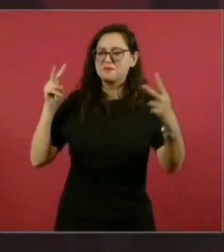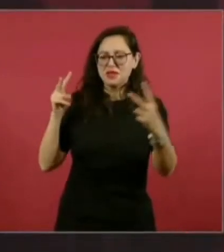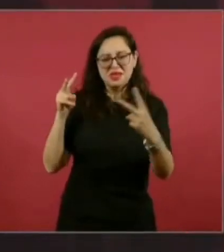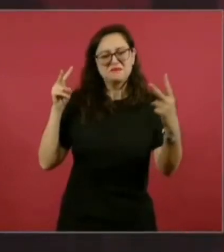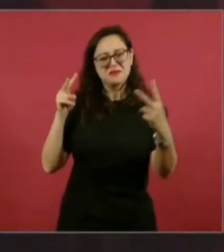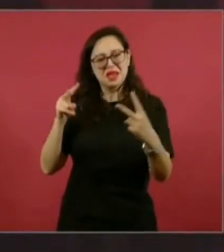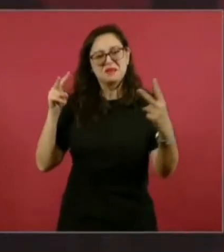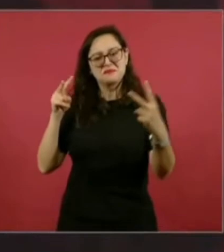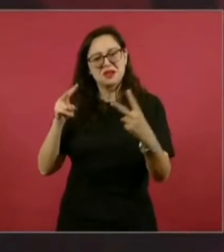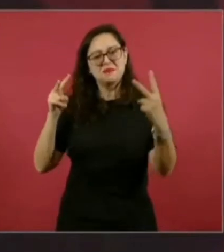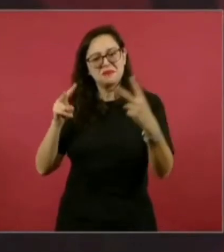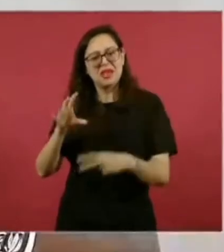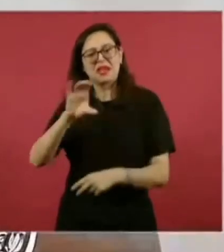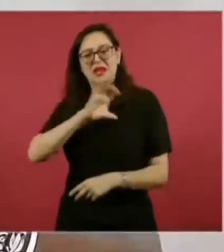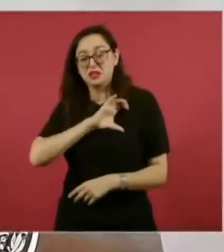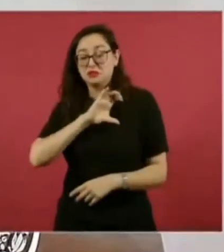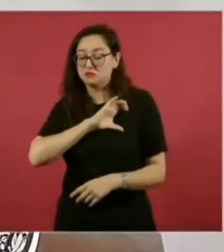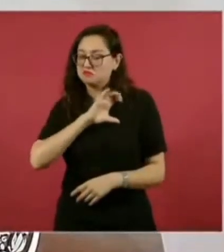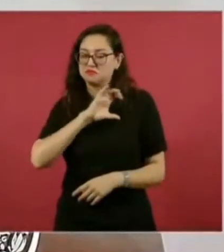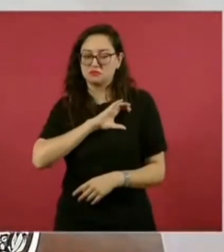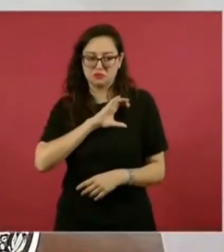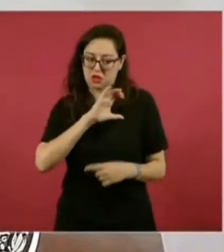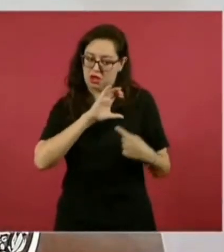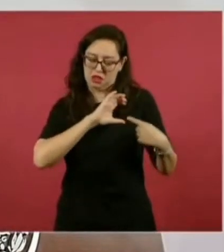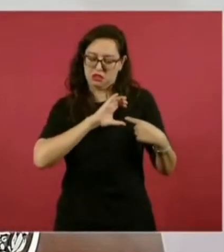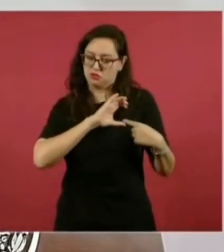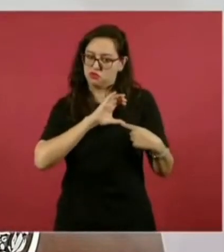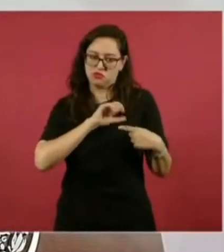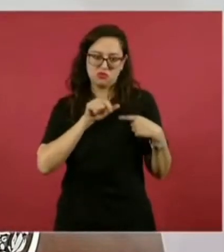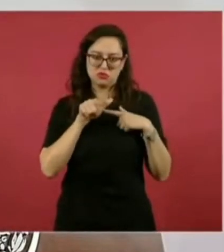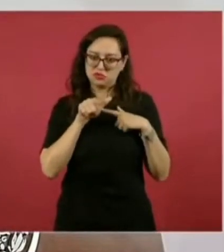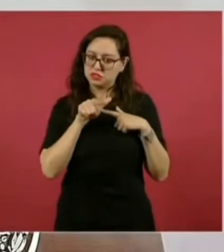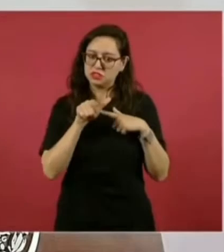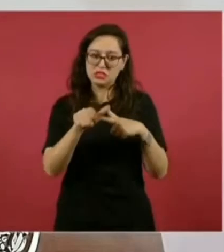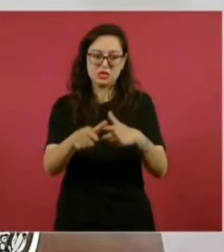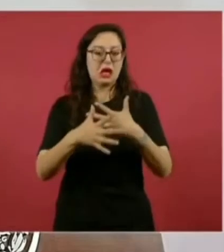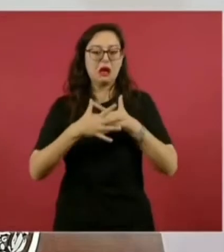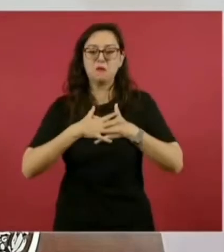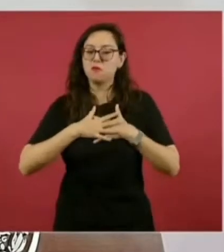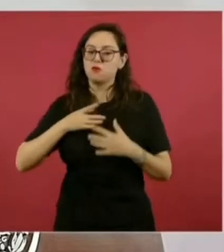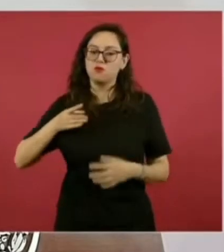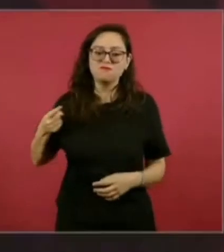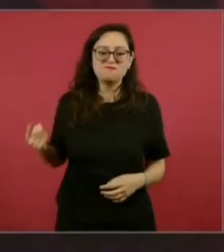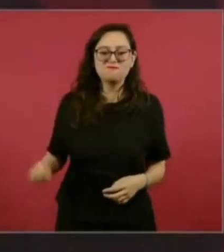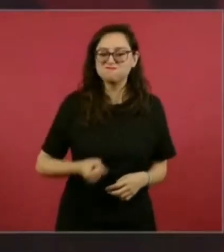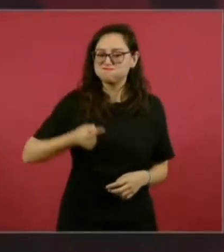nos vamos a seguir queriendo, es amor eterno.